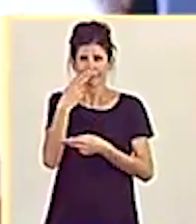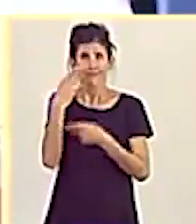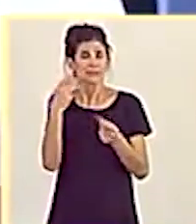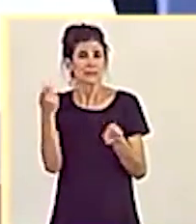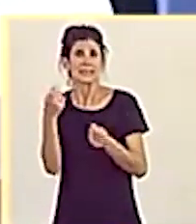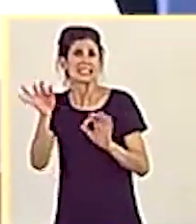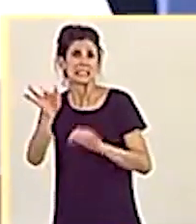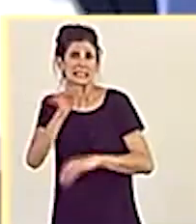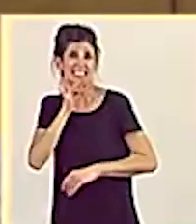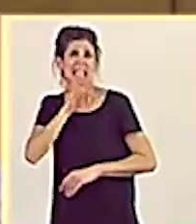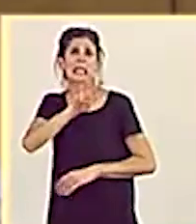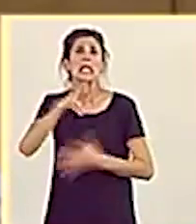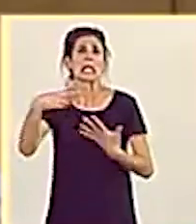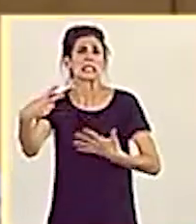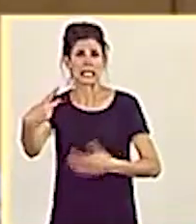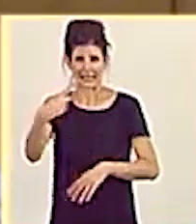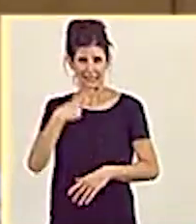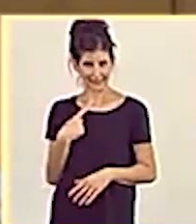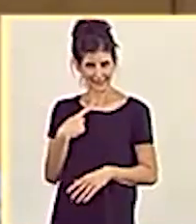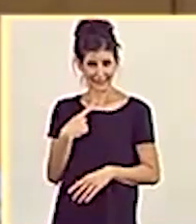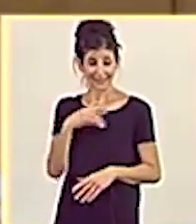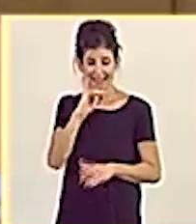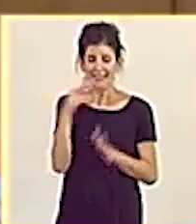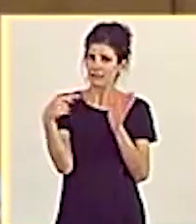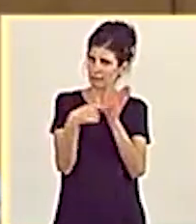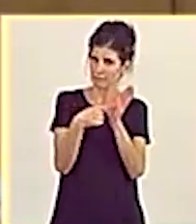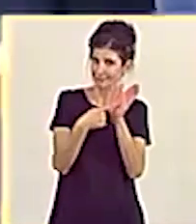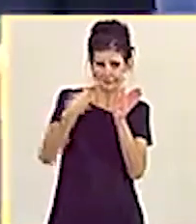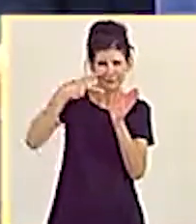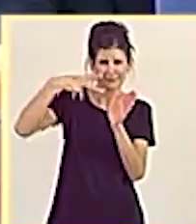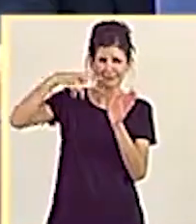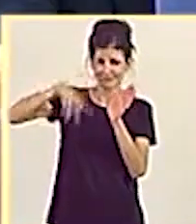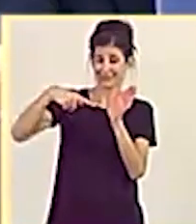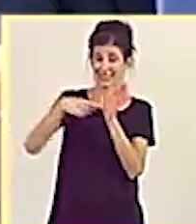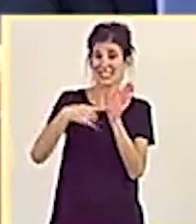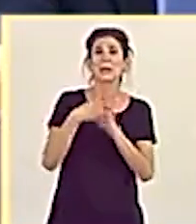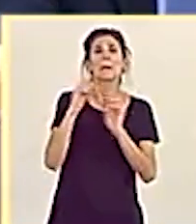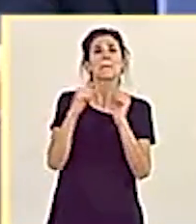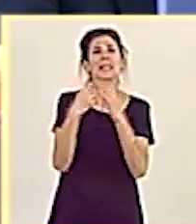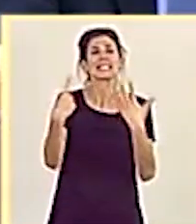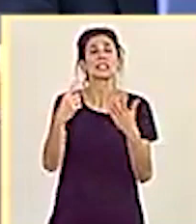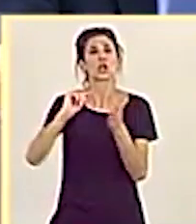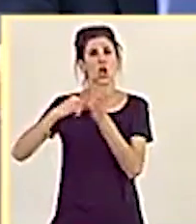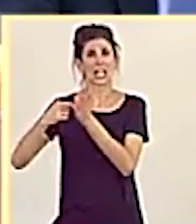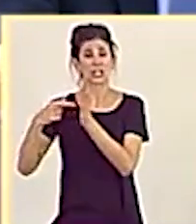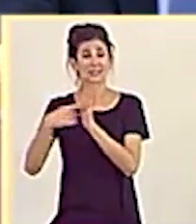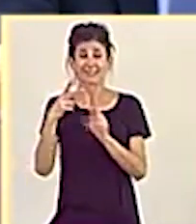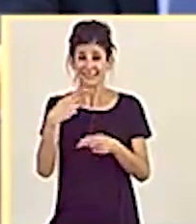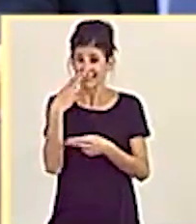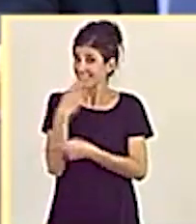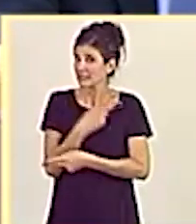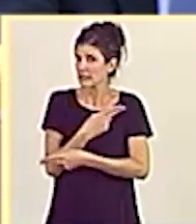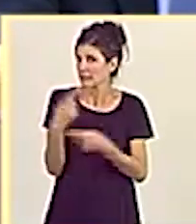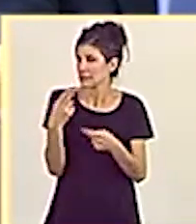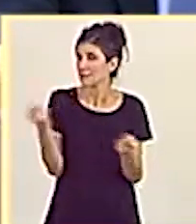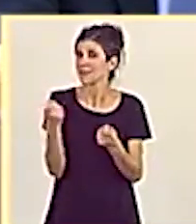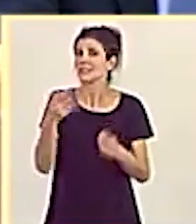37, me dijo usted. Aquí está la verificación que hay 26 contratos que no están publicados.